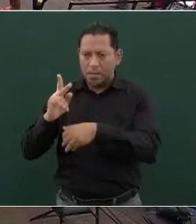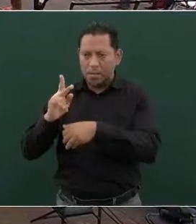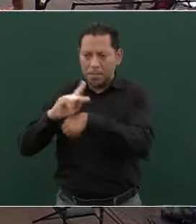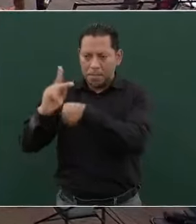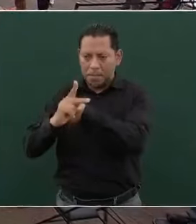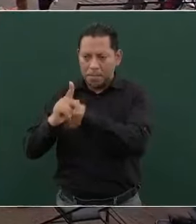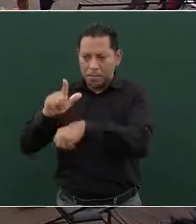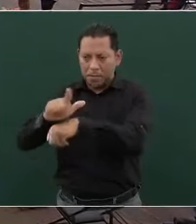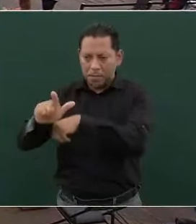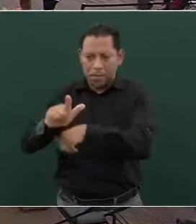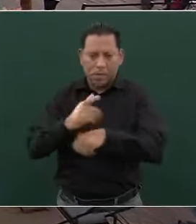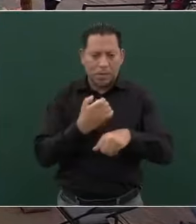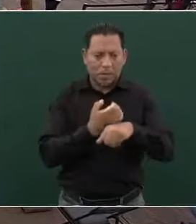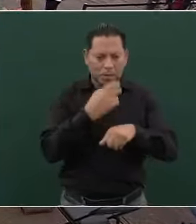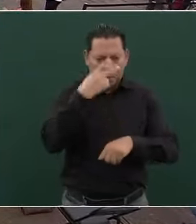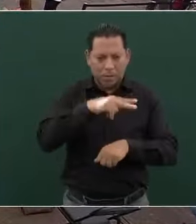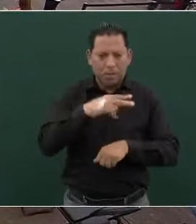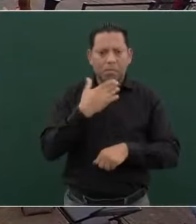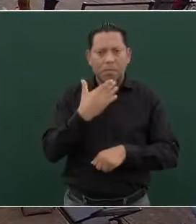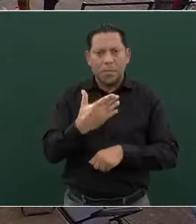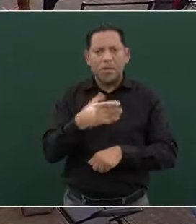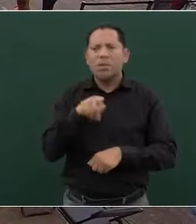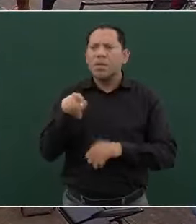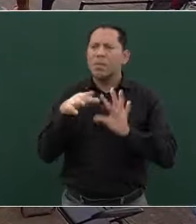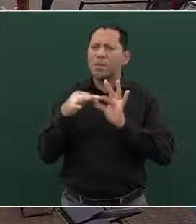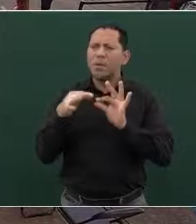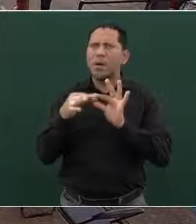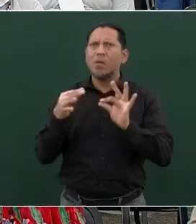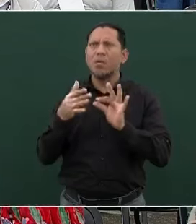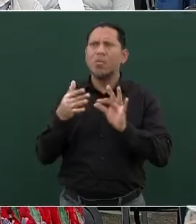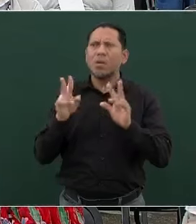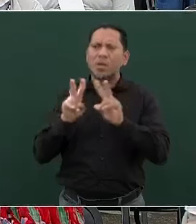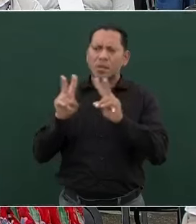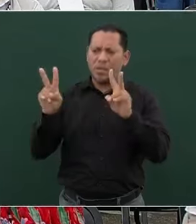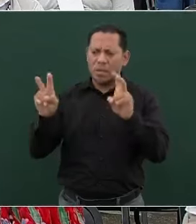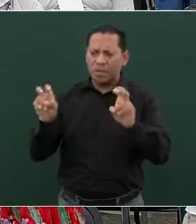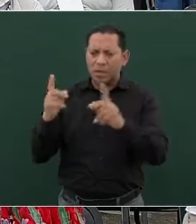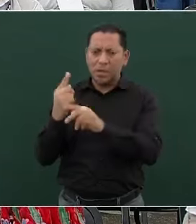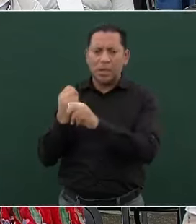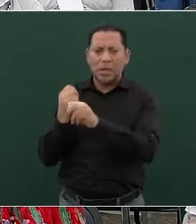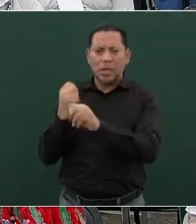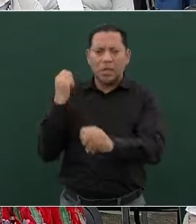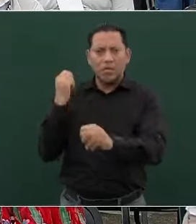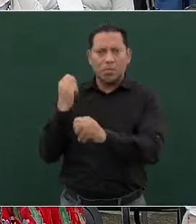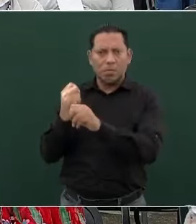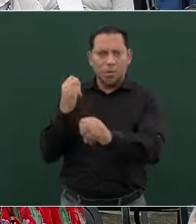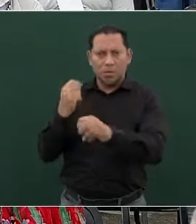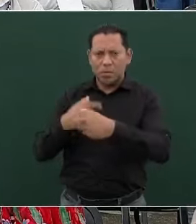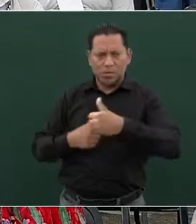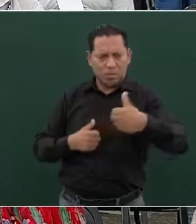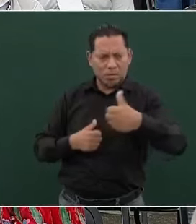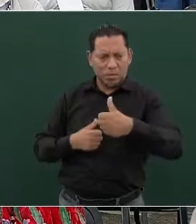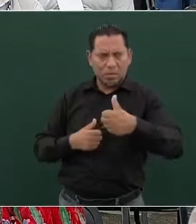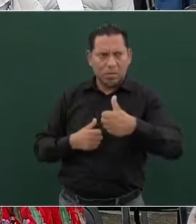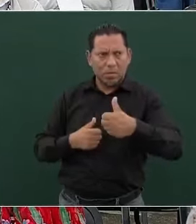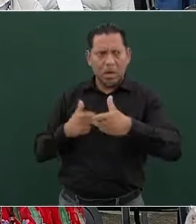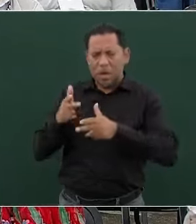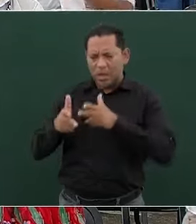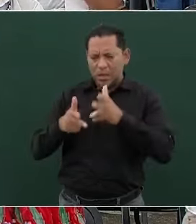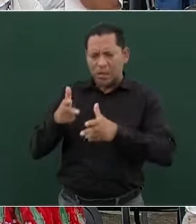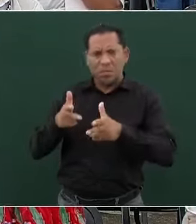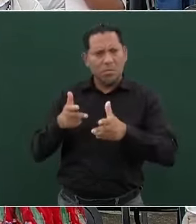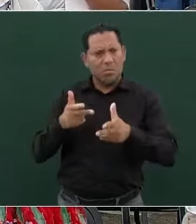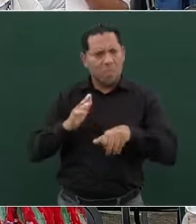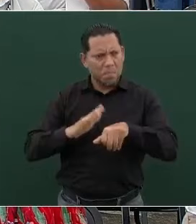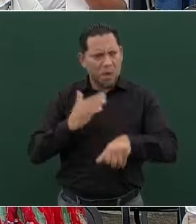exposición hablaba aspectos importantes en tema de transporte, en este caso el tren. ¿Nos podría ampliar un poco más